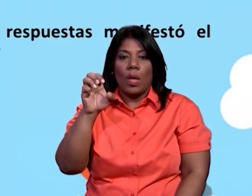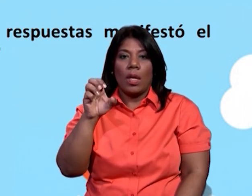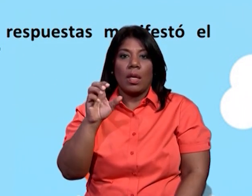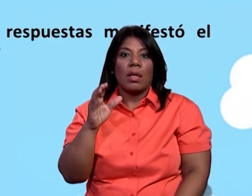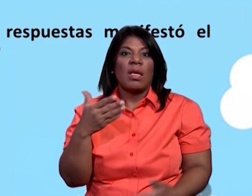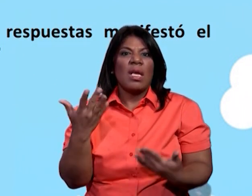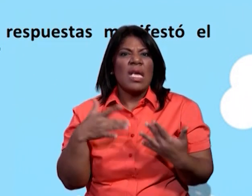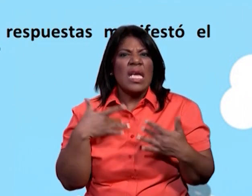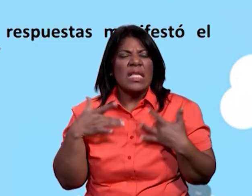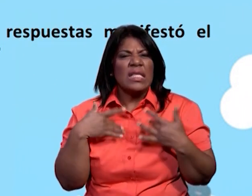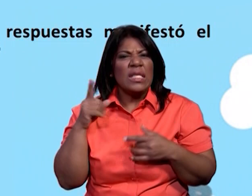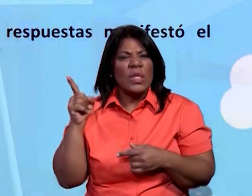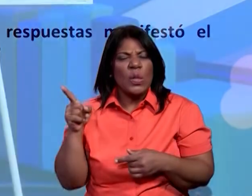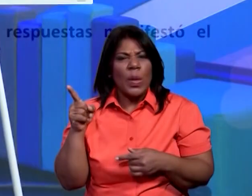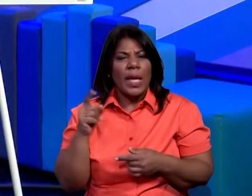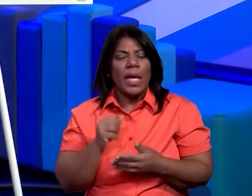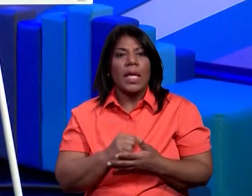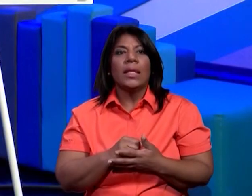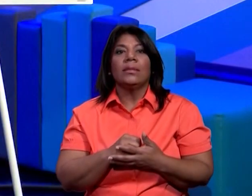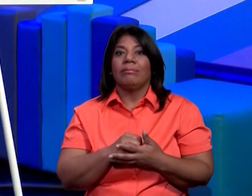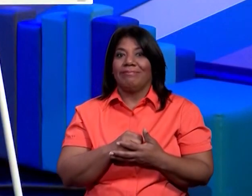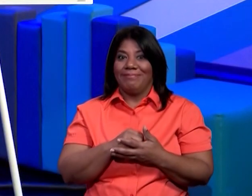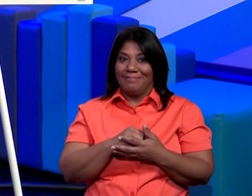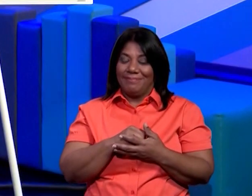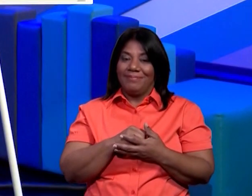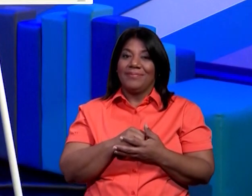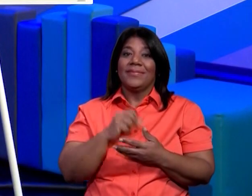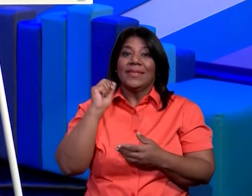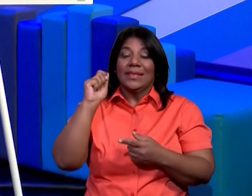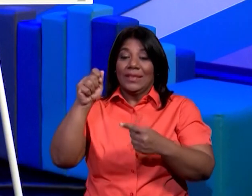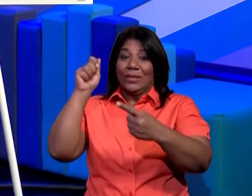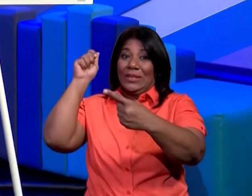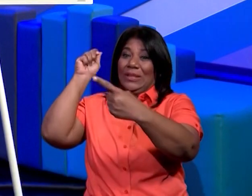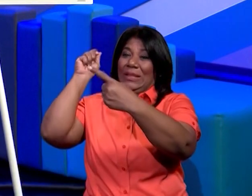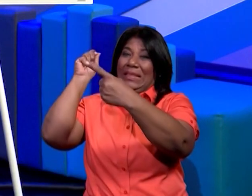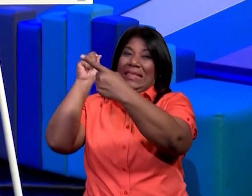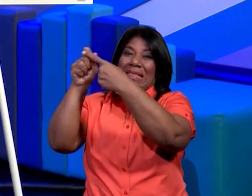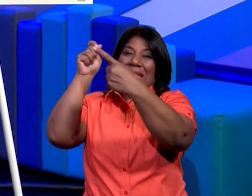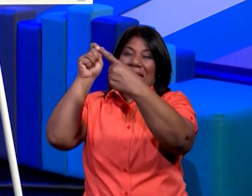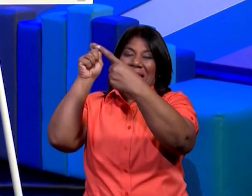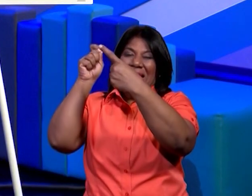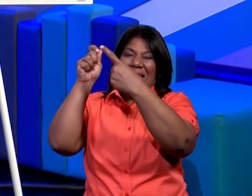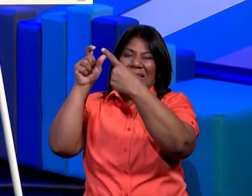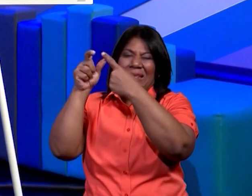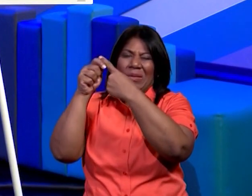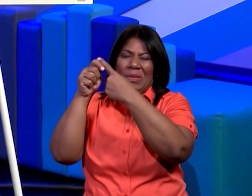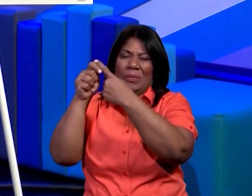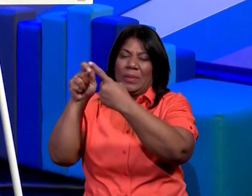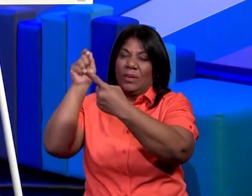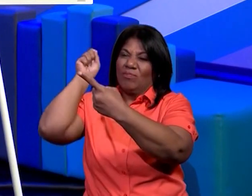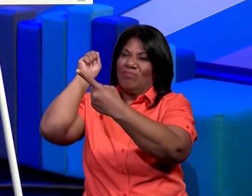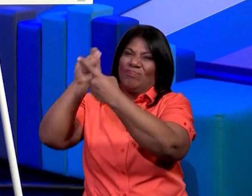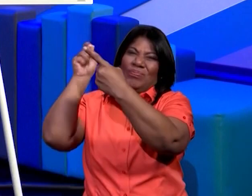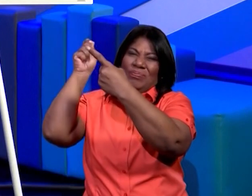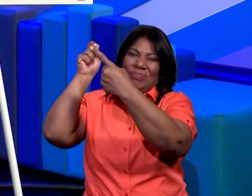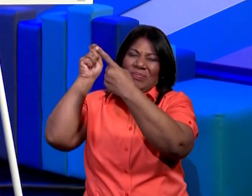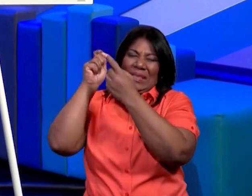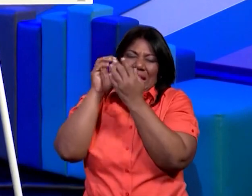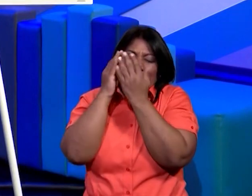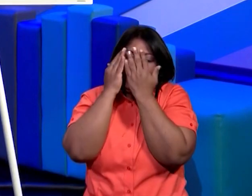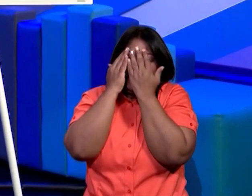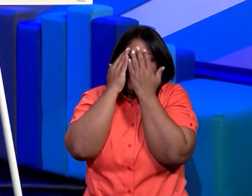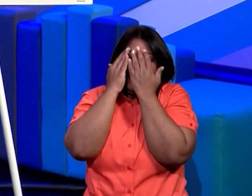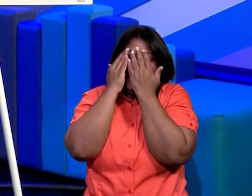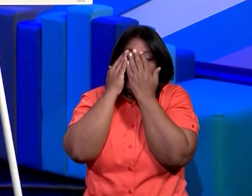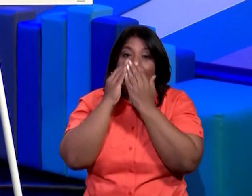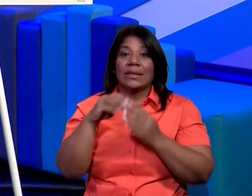ustedes hay maestra ya yo sé cuál fue fue el golpe el golpe que le dio el martillo verdad al dedo del señor